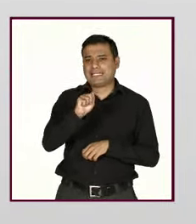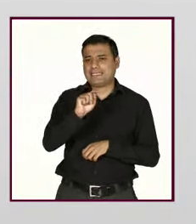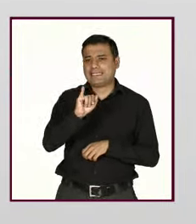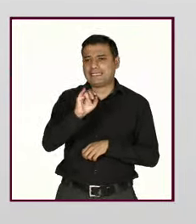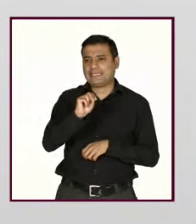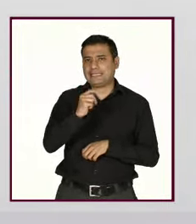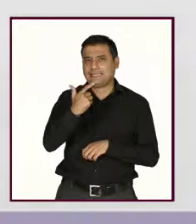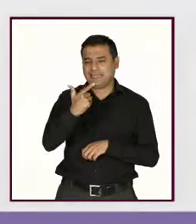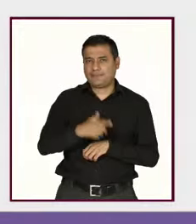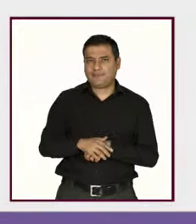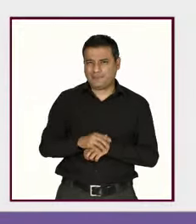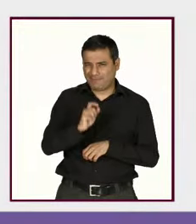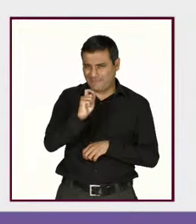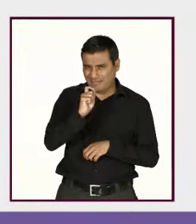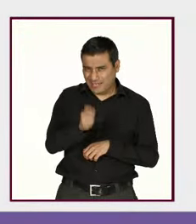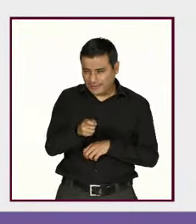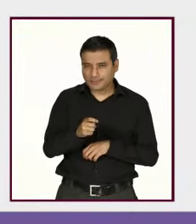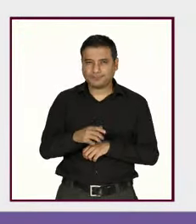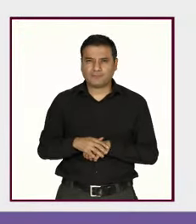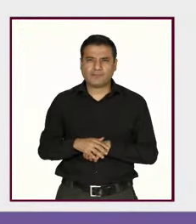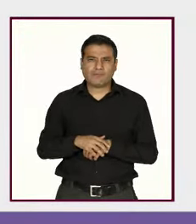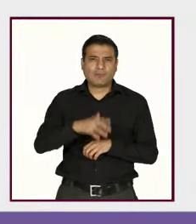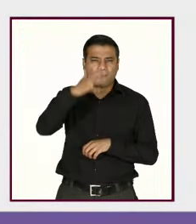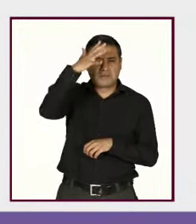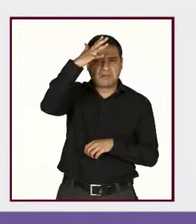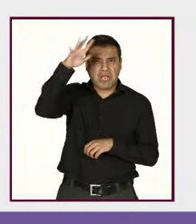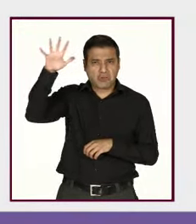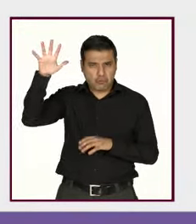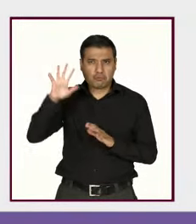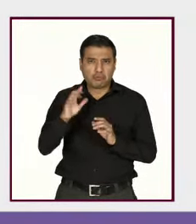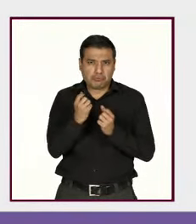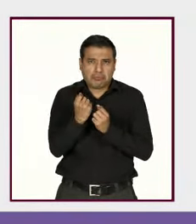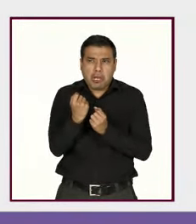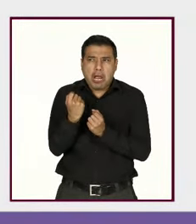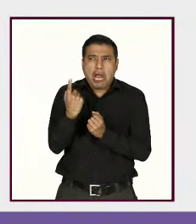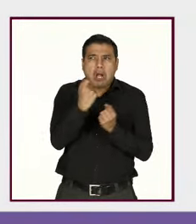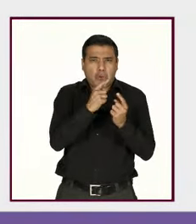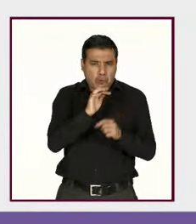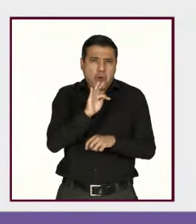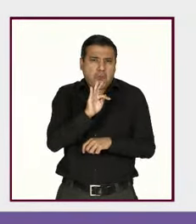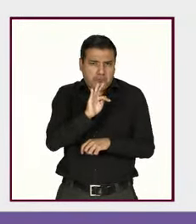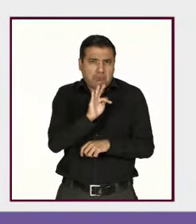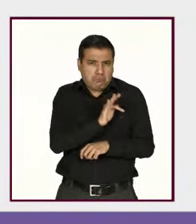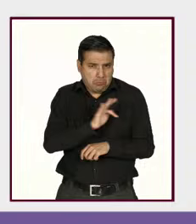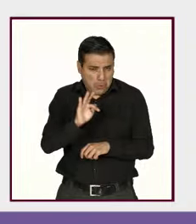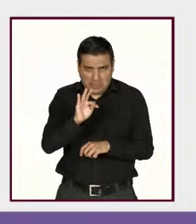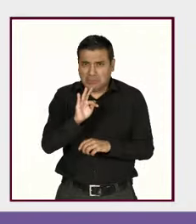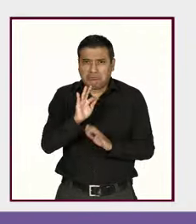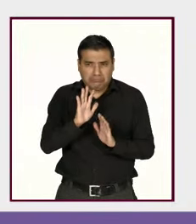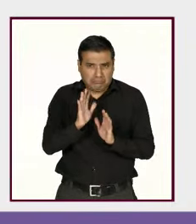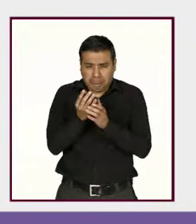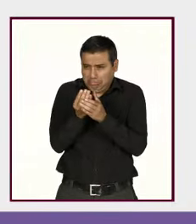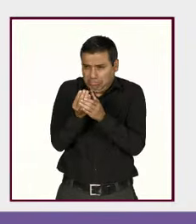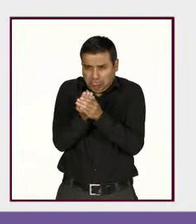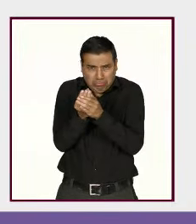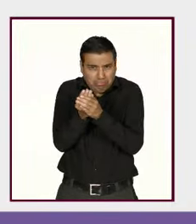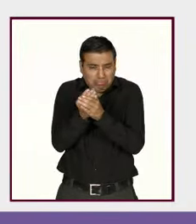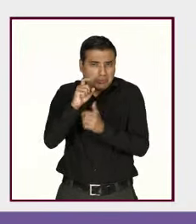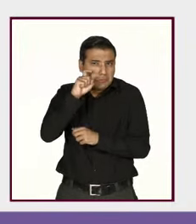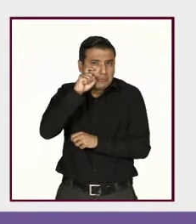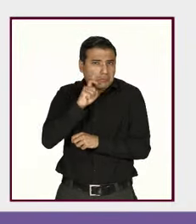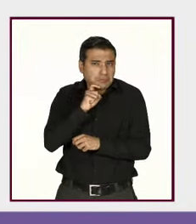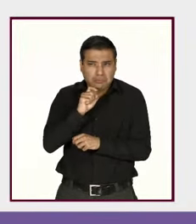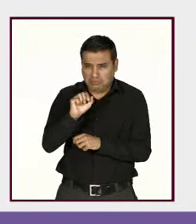una práctica sexual, que como adultos tenemos la posibilidad de expresarnos sexualmente como nosotros consideremos pertinente,